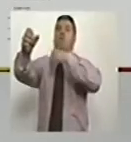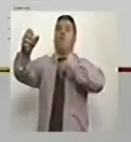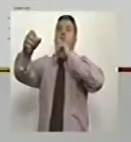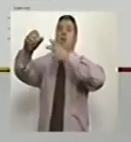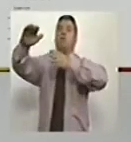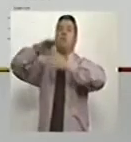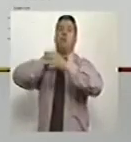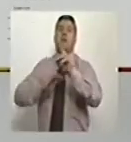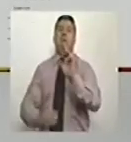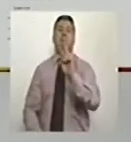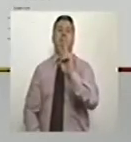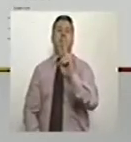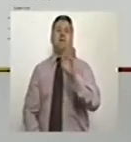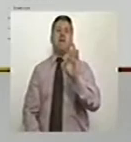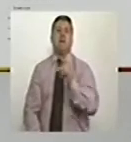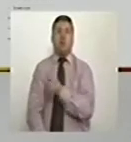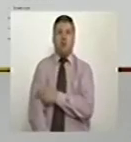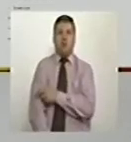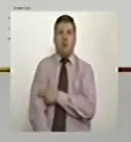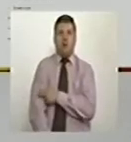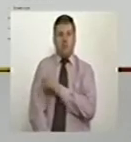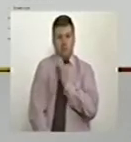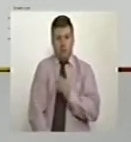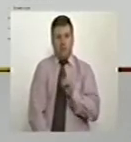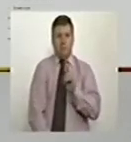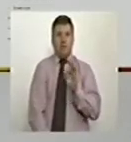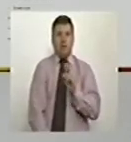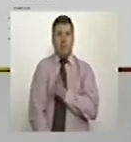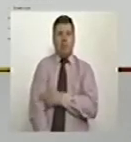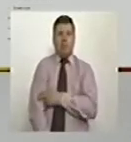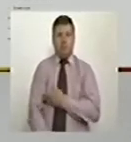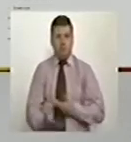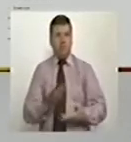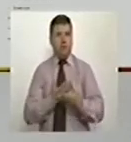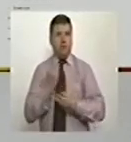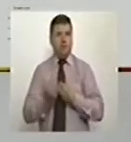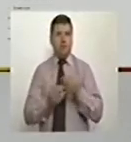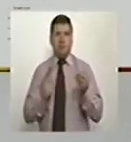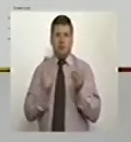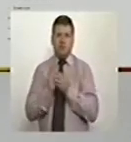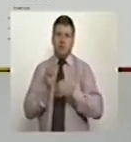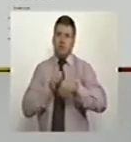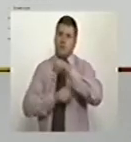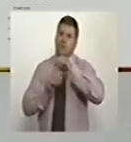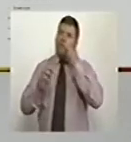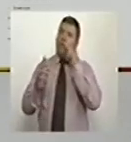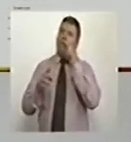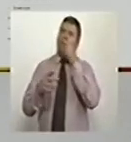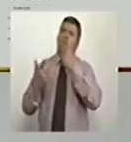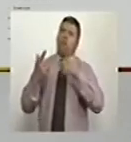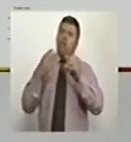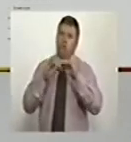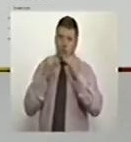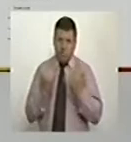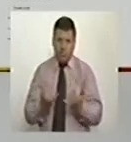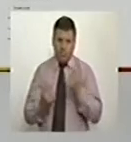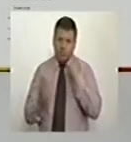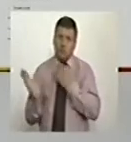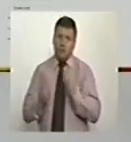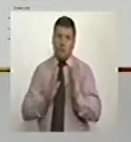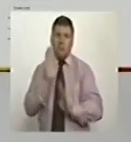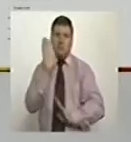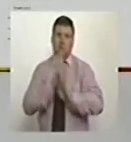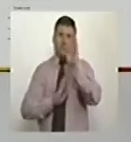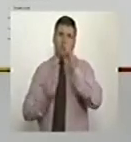por 23 comités. 23 comités que hacen todo un recorrido y que hoy, con el plan de